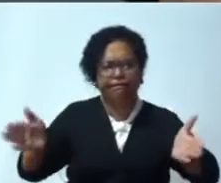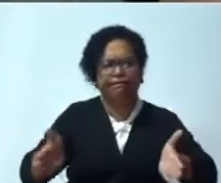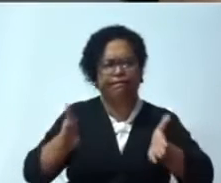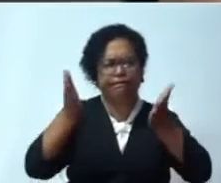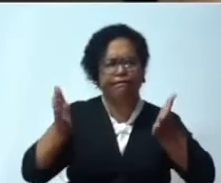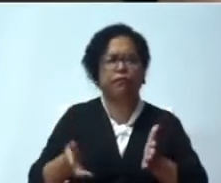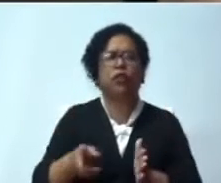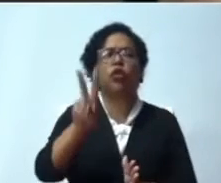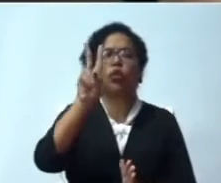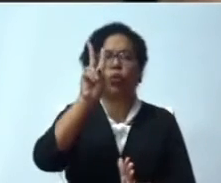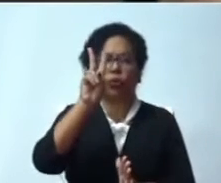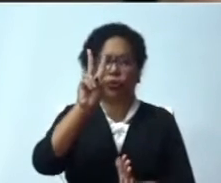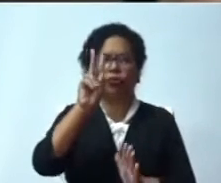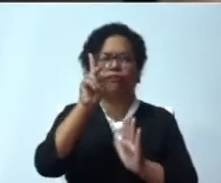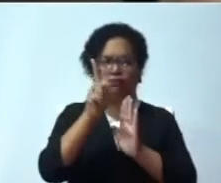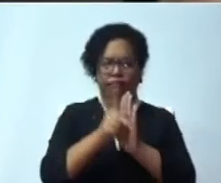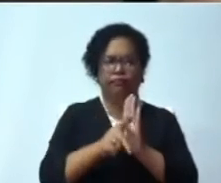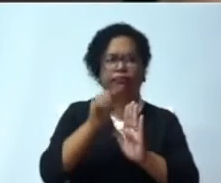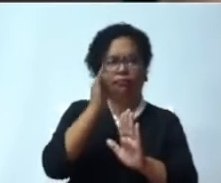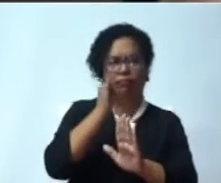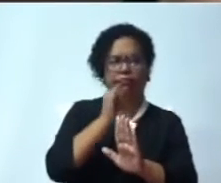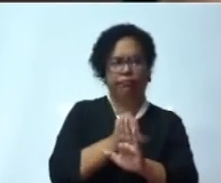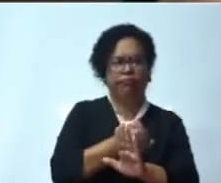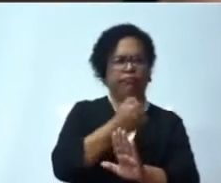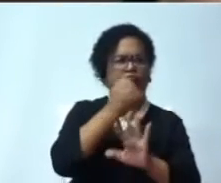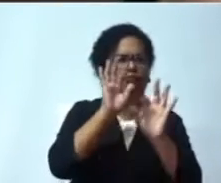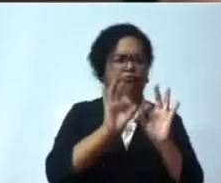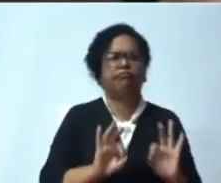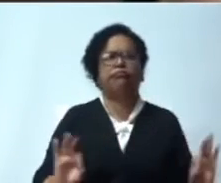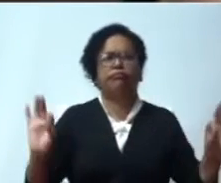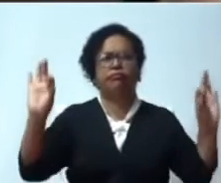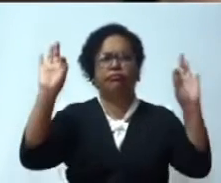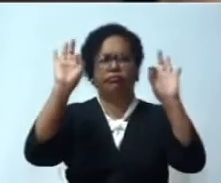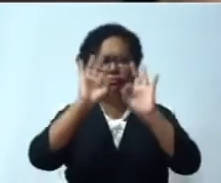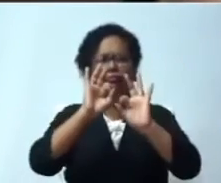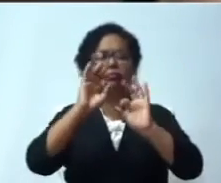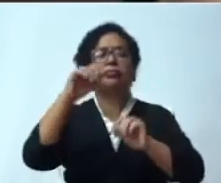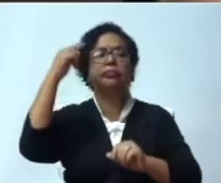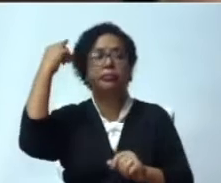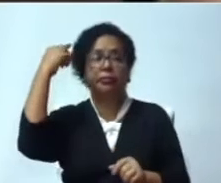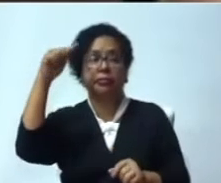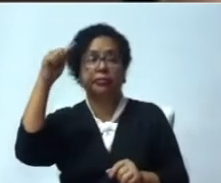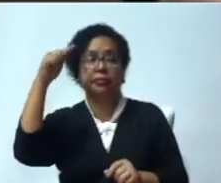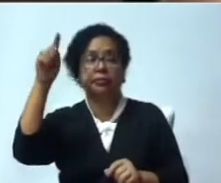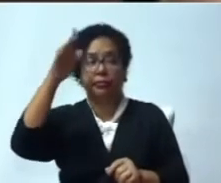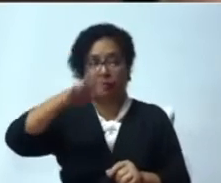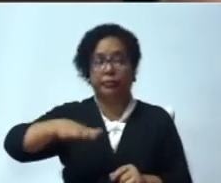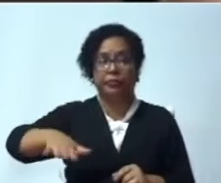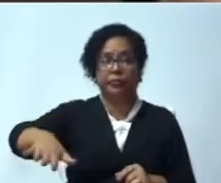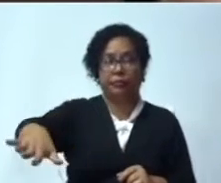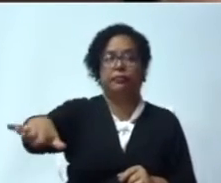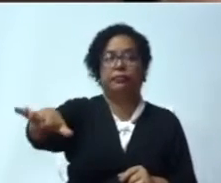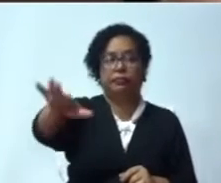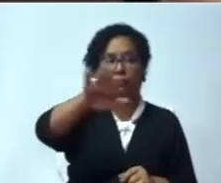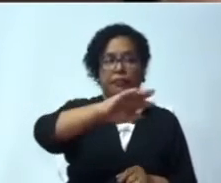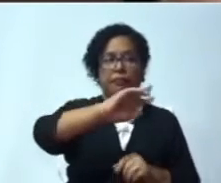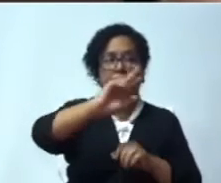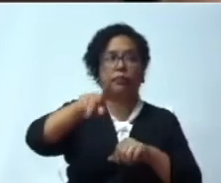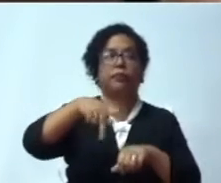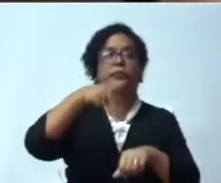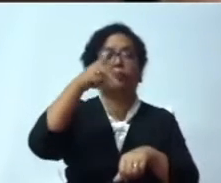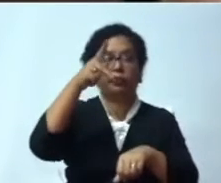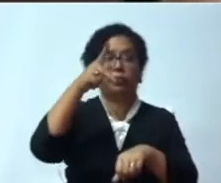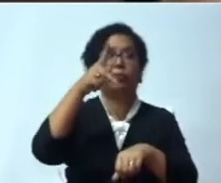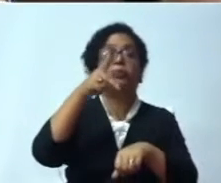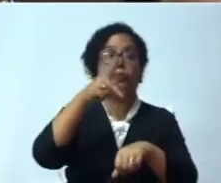Dos proyectos muy importantes para la región de la provincia de Valencia de Sánchez y